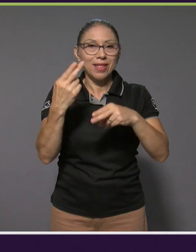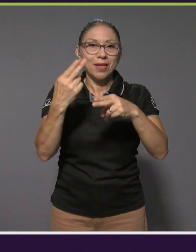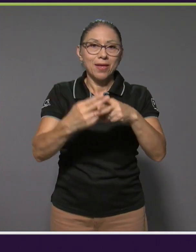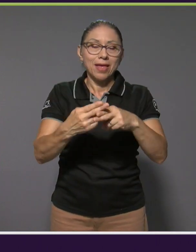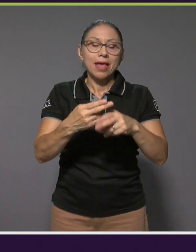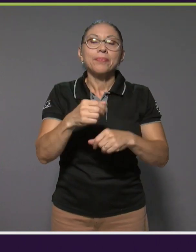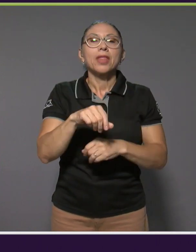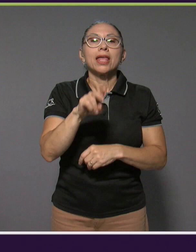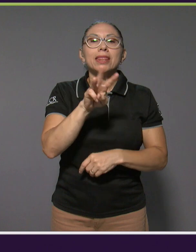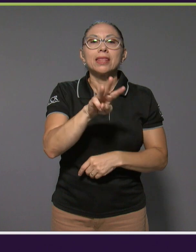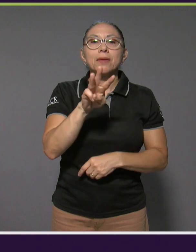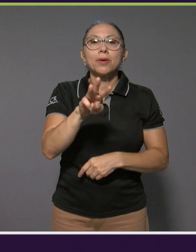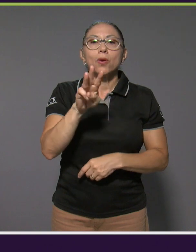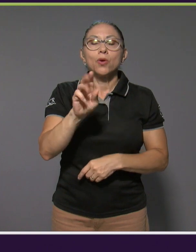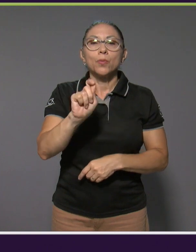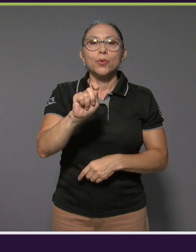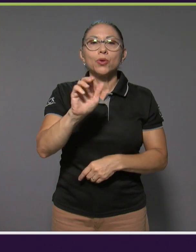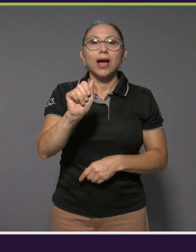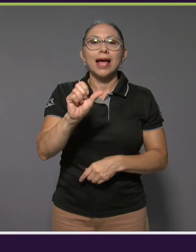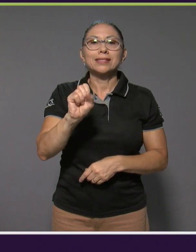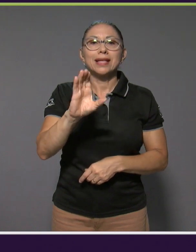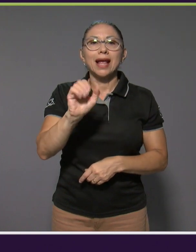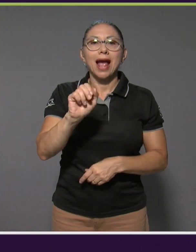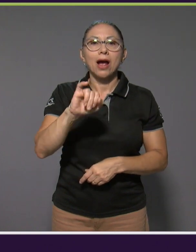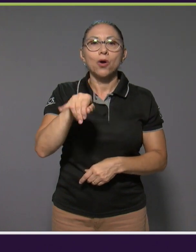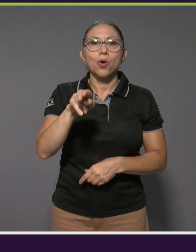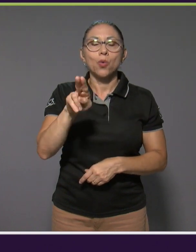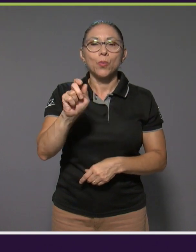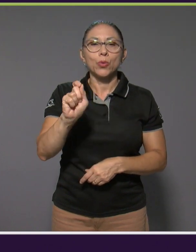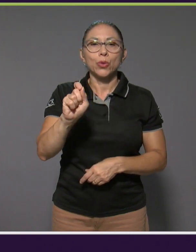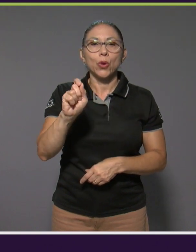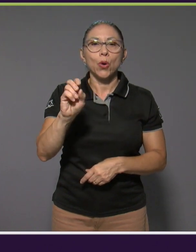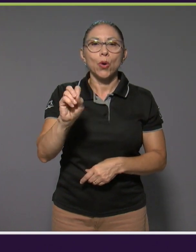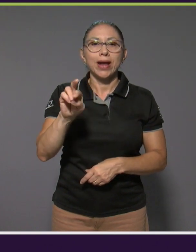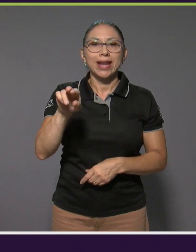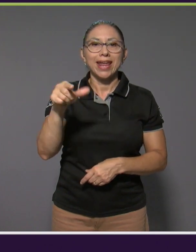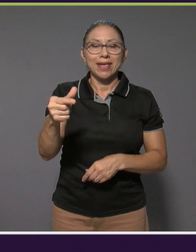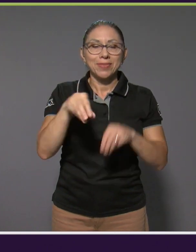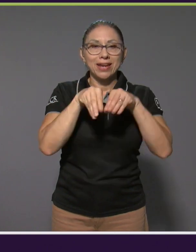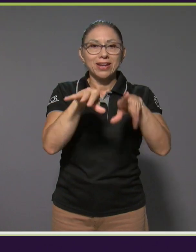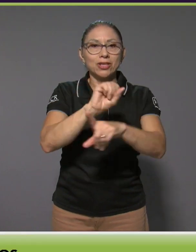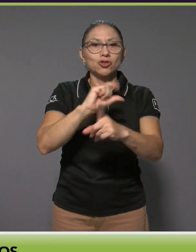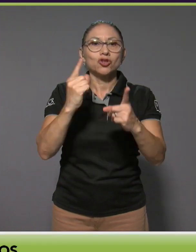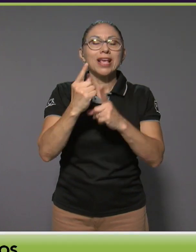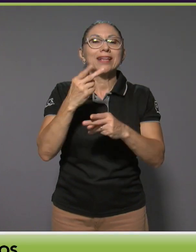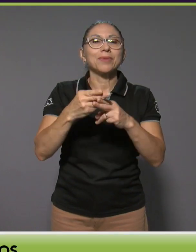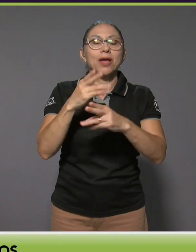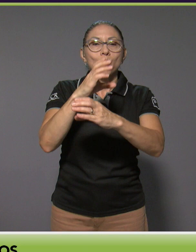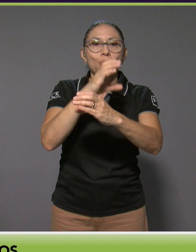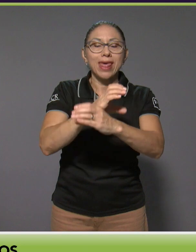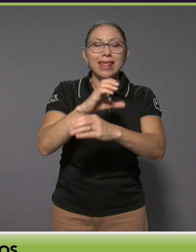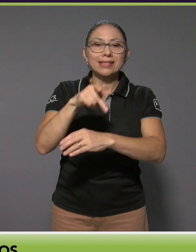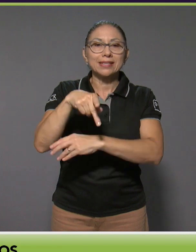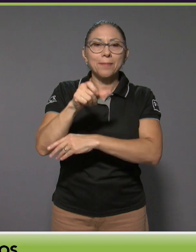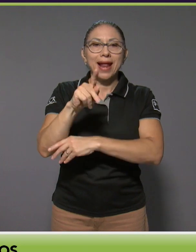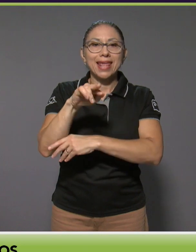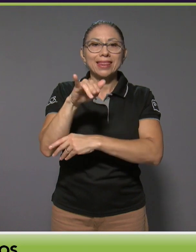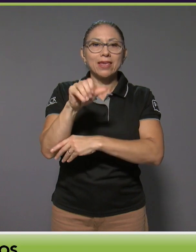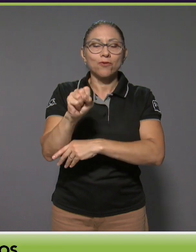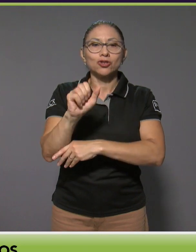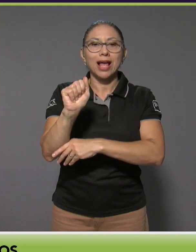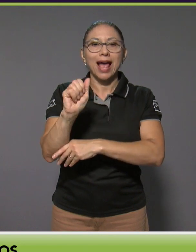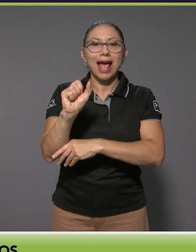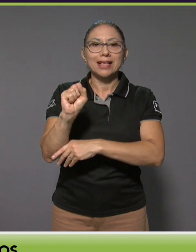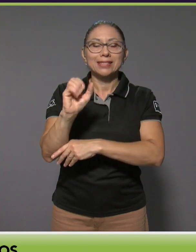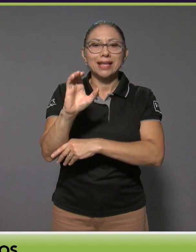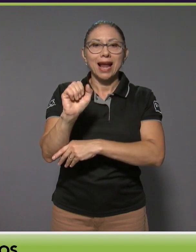www.azcajú.org, en redes sociales estamos como Cuidados Paliativos Azcajú, y también